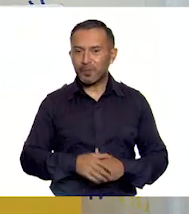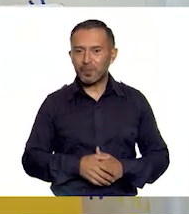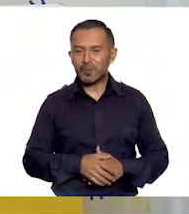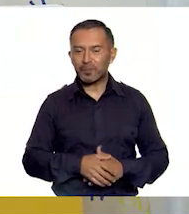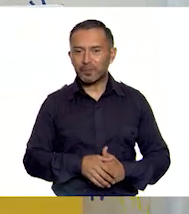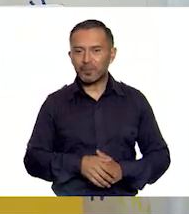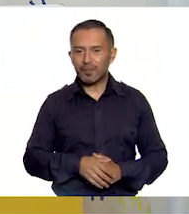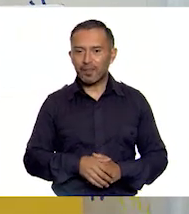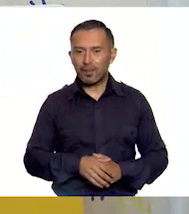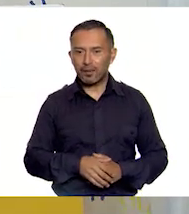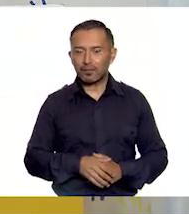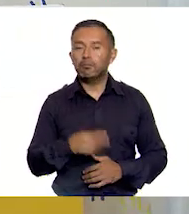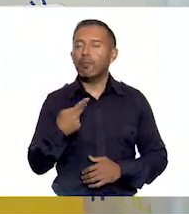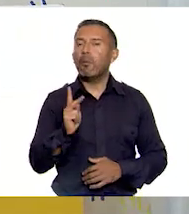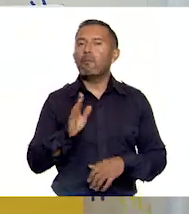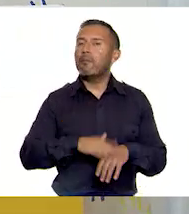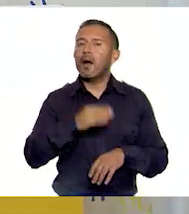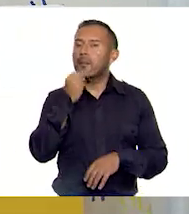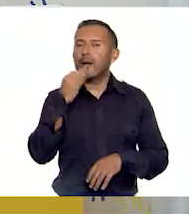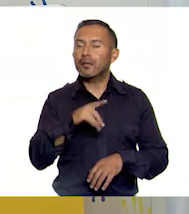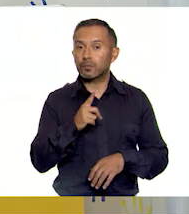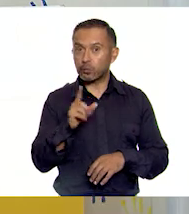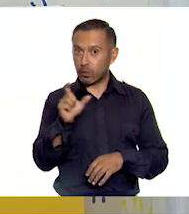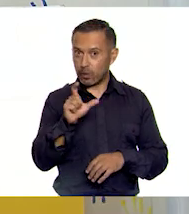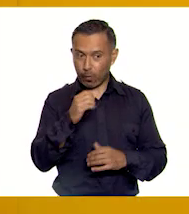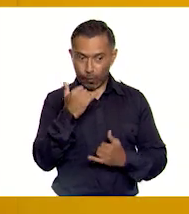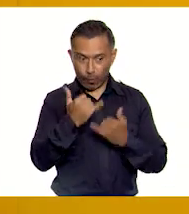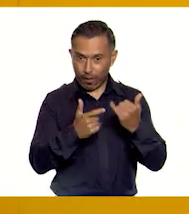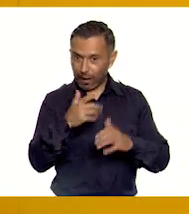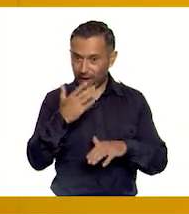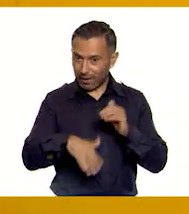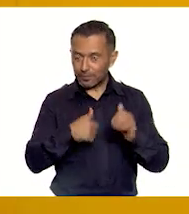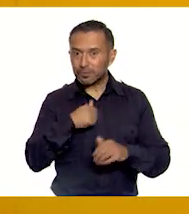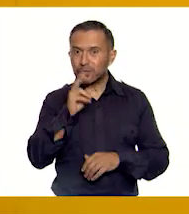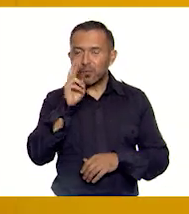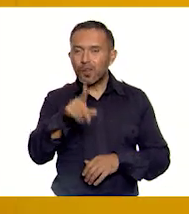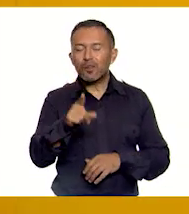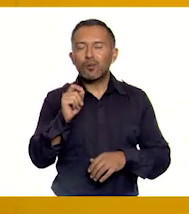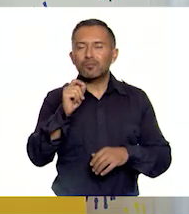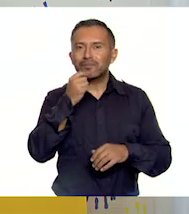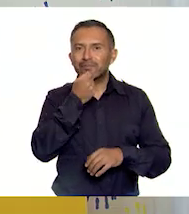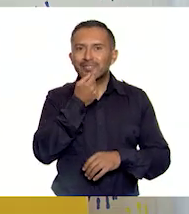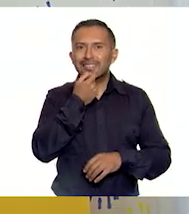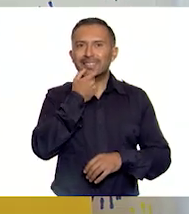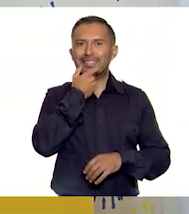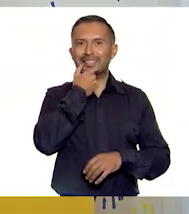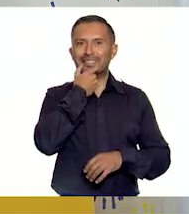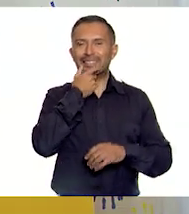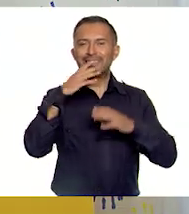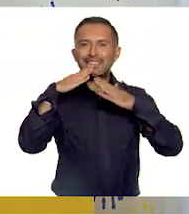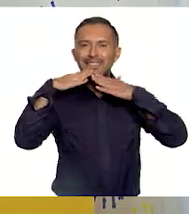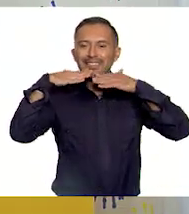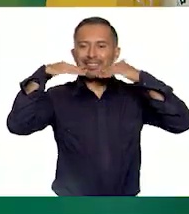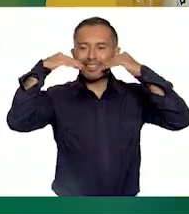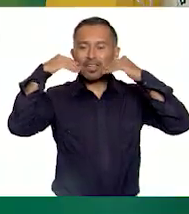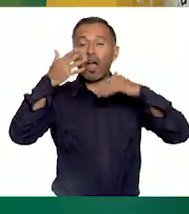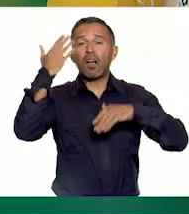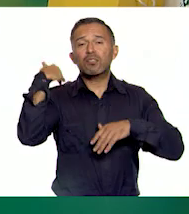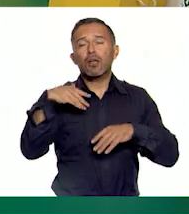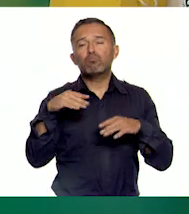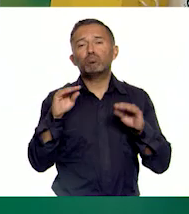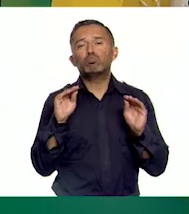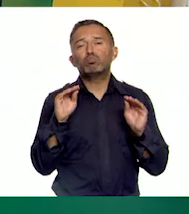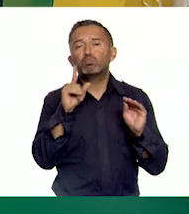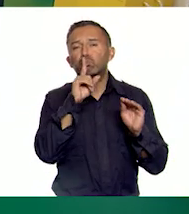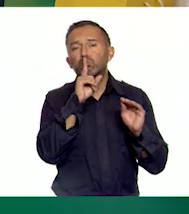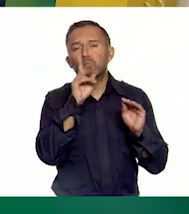Pero lo que más me agradó es que después de jugar, justamente puedo ver en ti otra vez esa enorme sonrisa. Una sonrisa que al inicio no se te notaba el día de hoy,